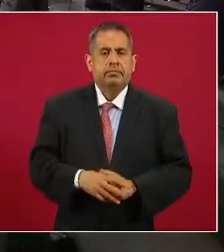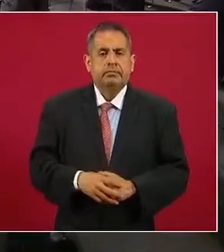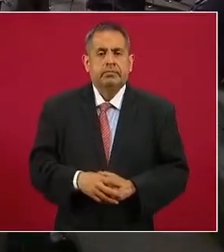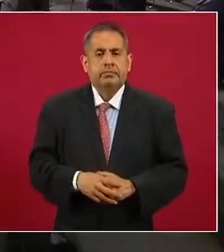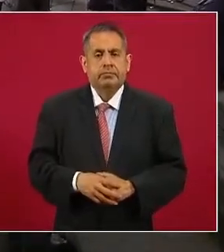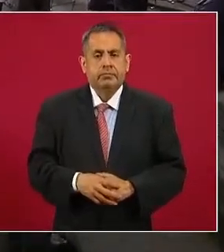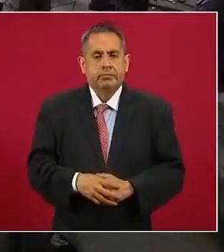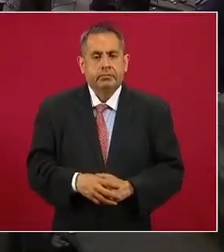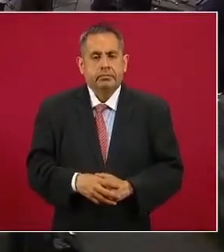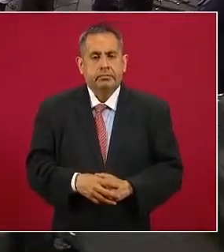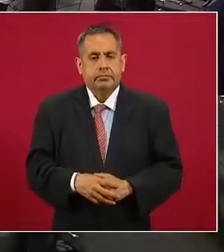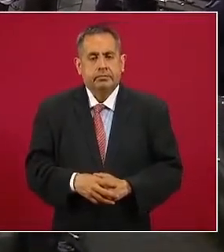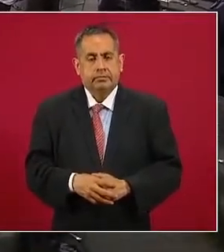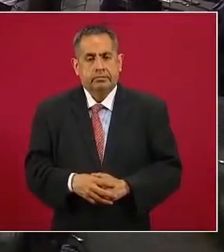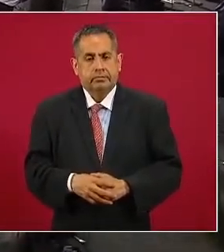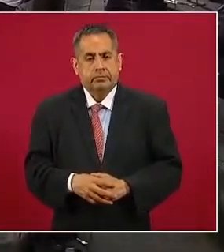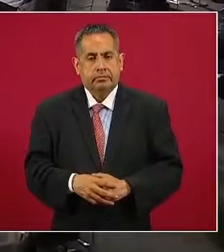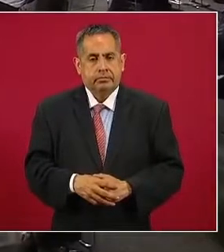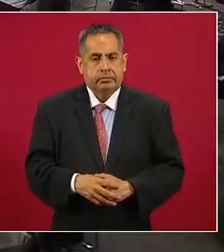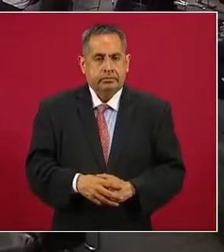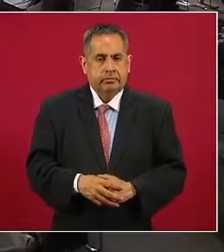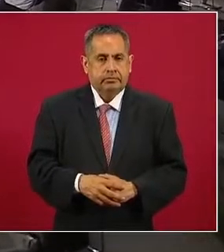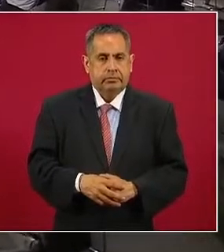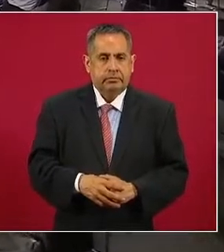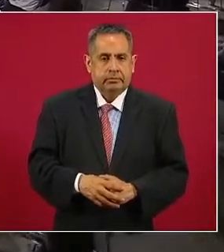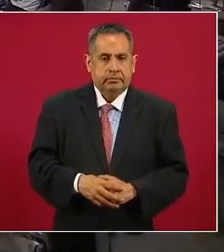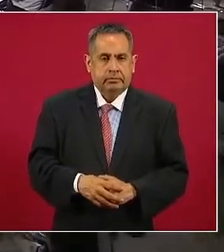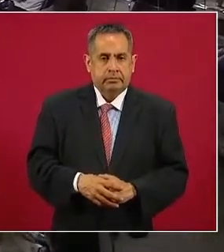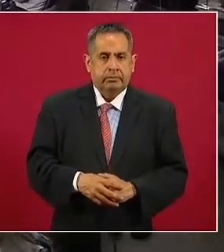el pago de agua? ¿qué es